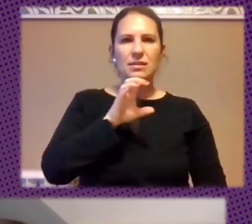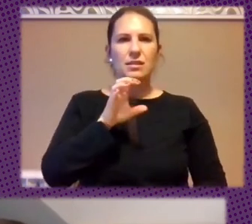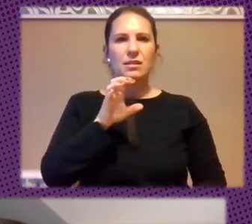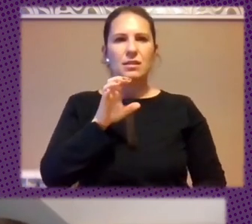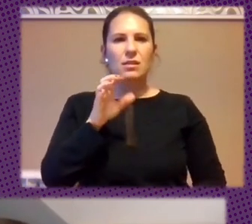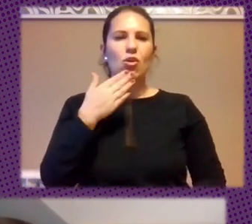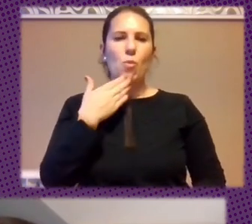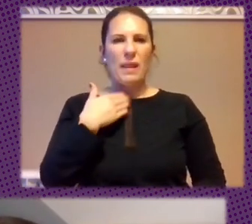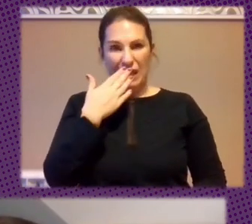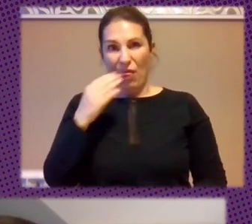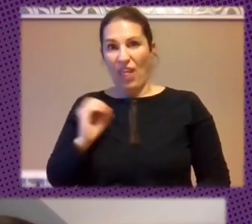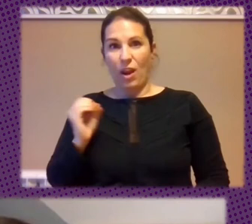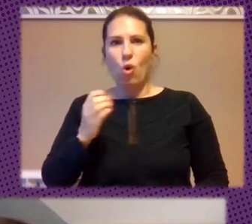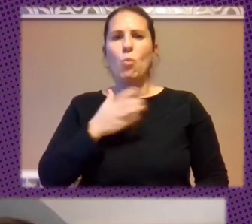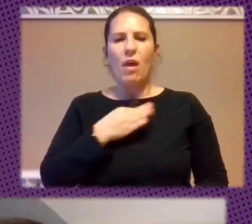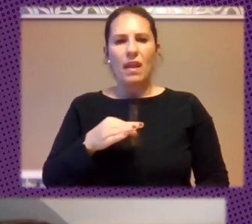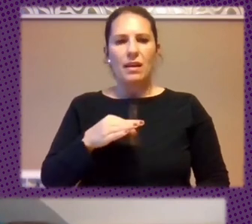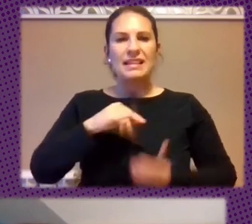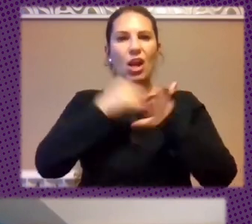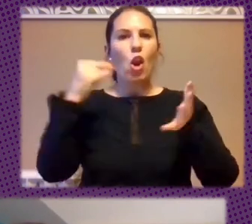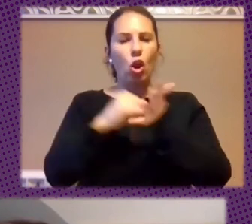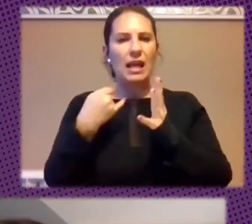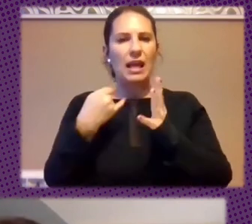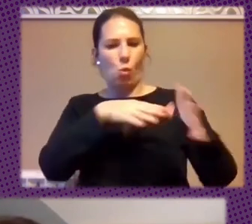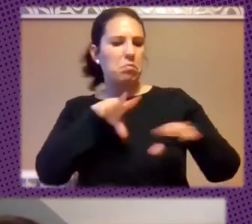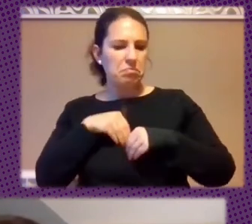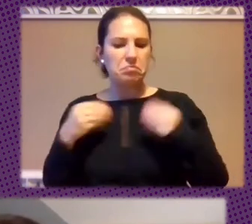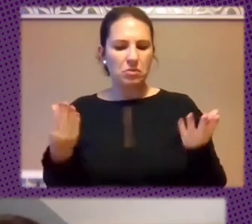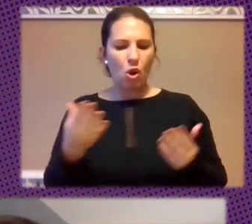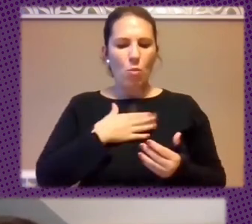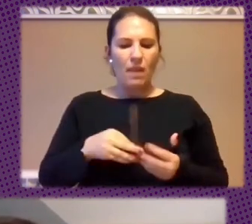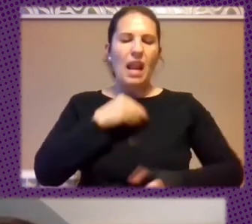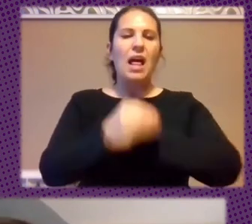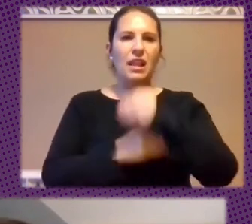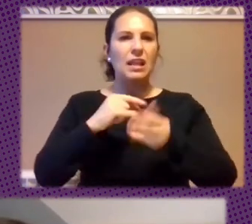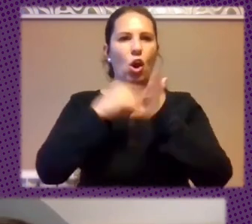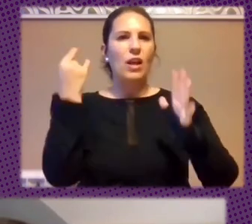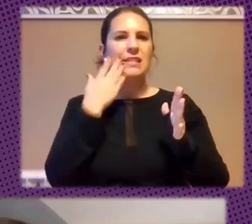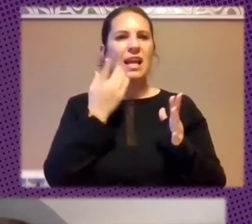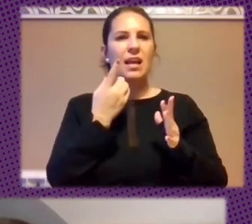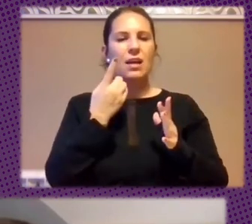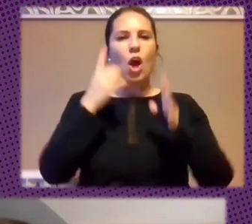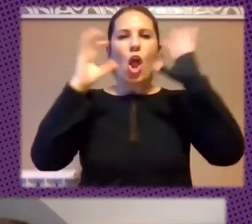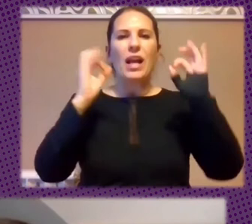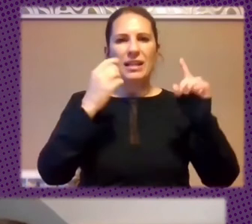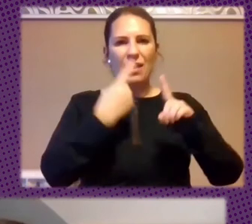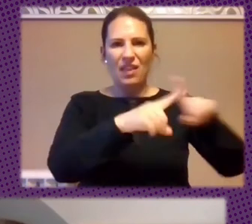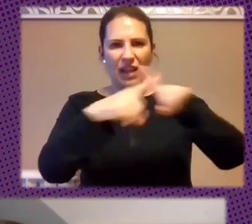Adoptar Estas Tecnologías De Las Que Hablamos Pueden Adoptar Tecnologías Desde Una Distinta Lógica Entonces Revisitar